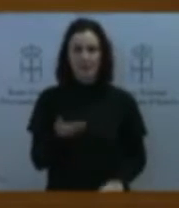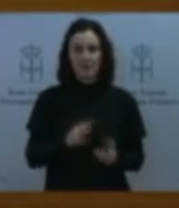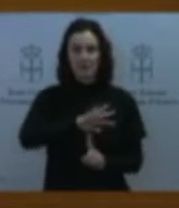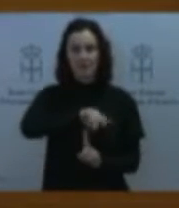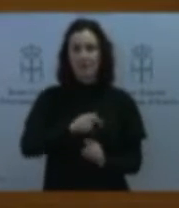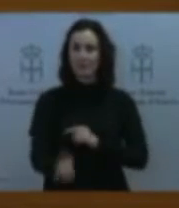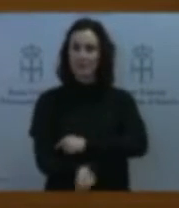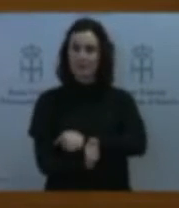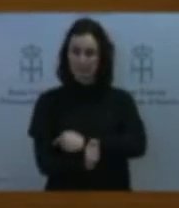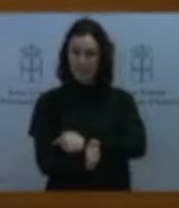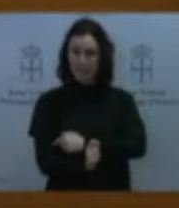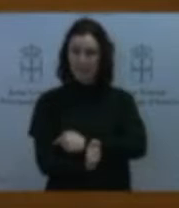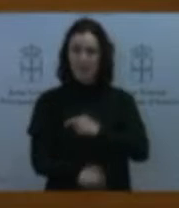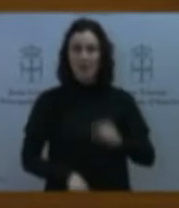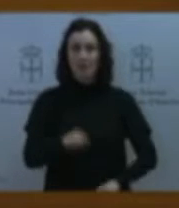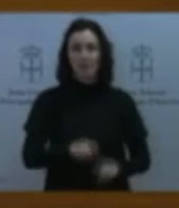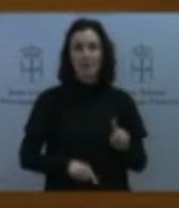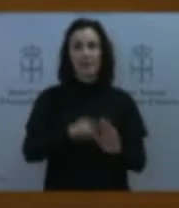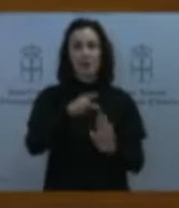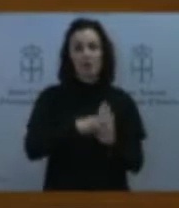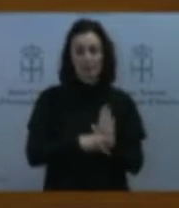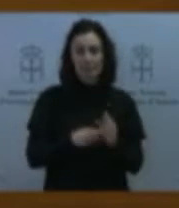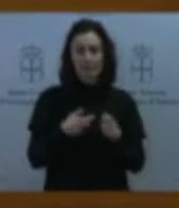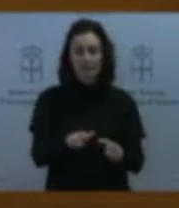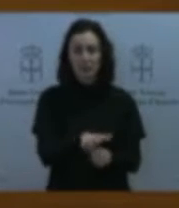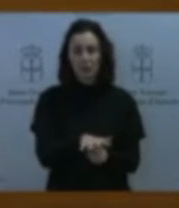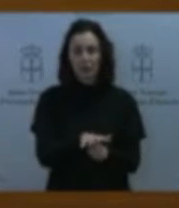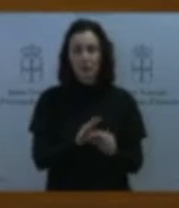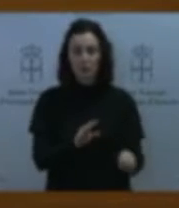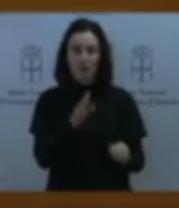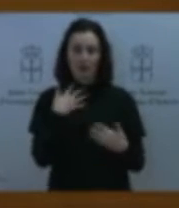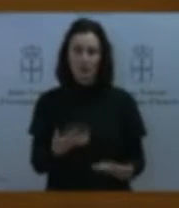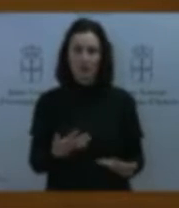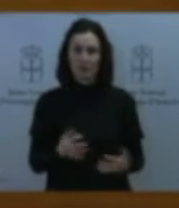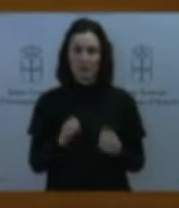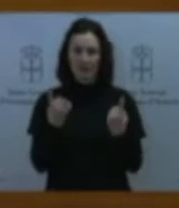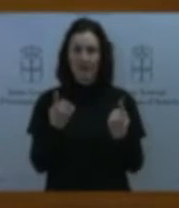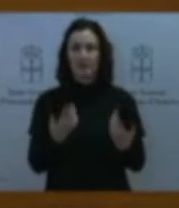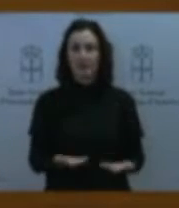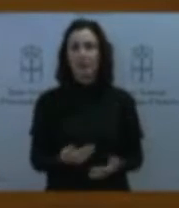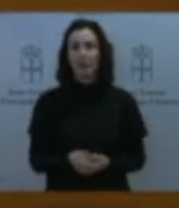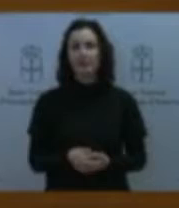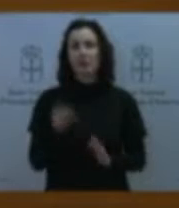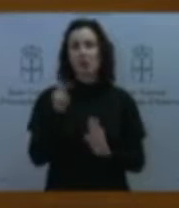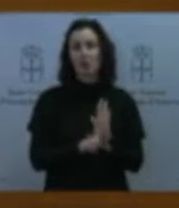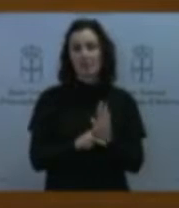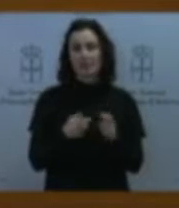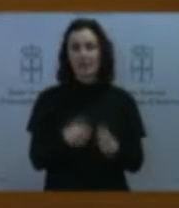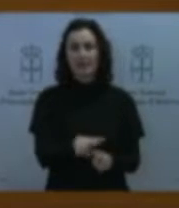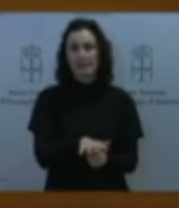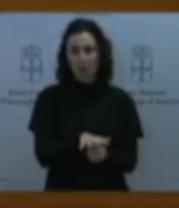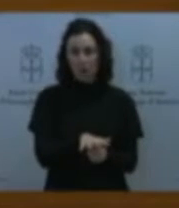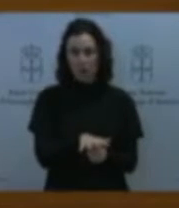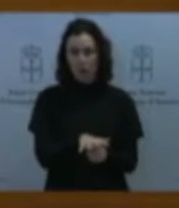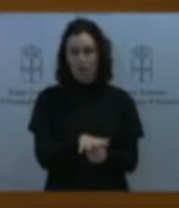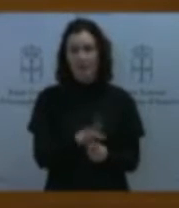sectorial y vigente en vigor. La normativa sectorial del ramo se habla de la